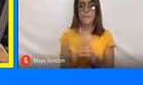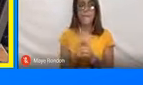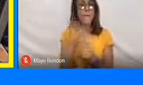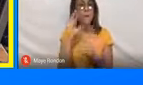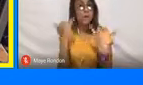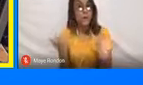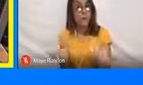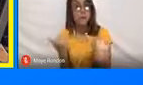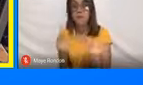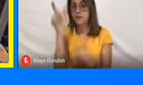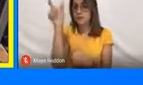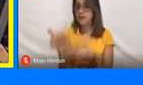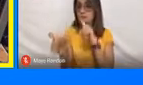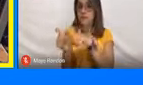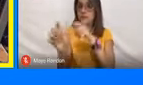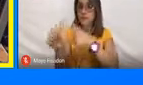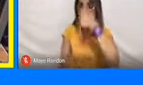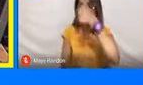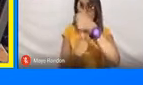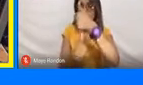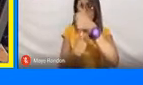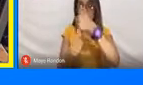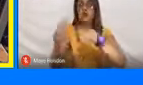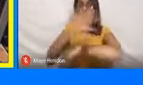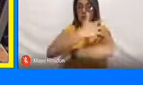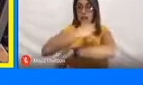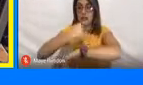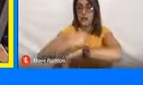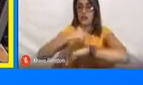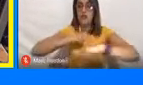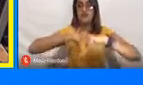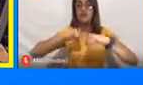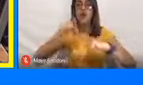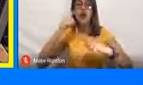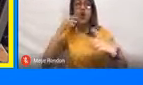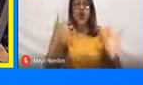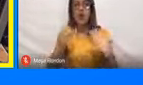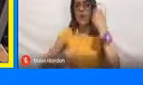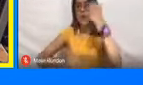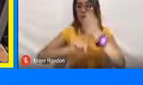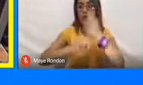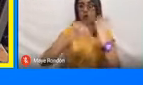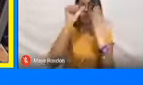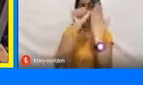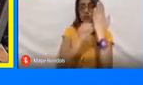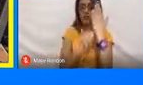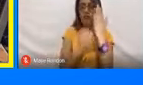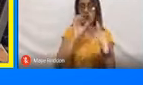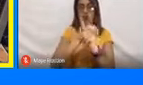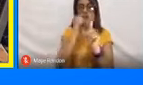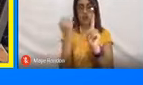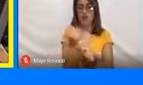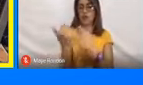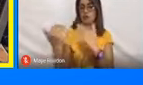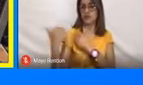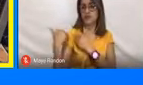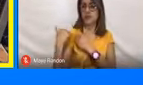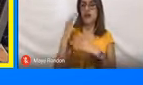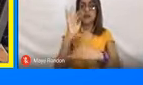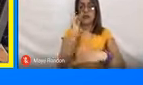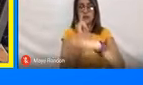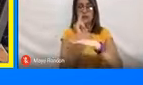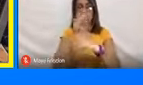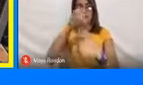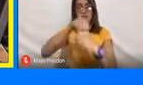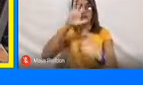Actualmente, ella hace parte de la Subdirección de Gestión de Destino, apoyando los programas de responsabilidad social y seguridad turística del Instituto